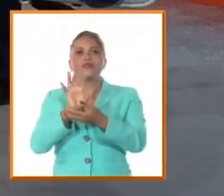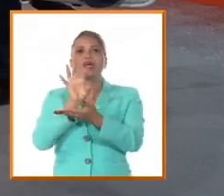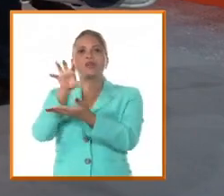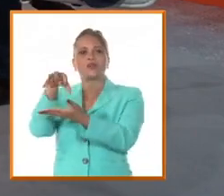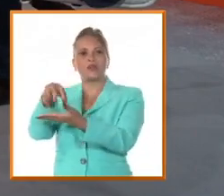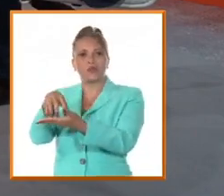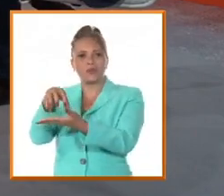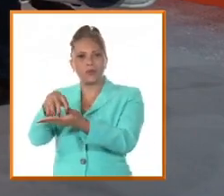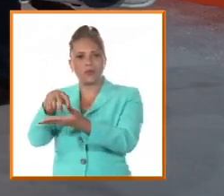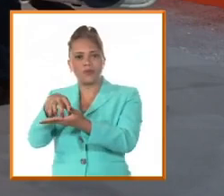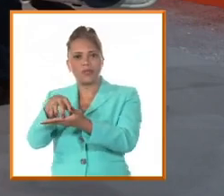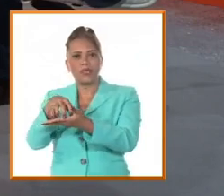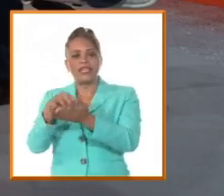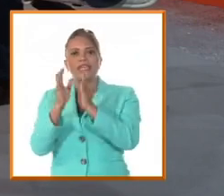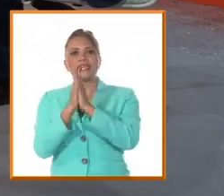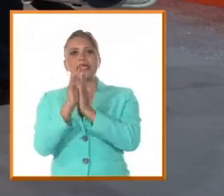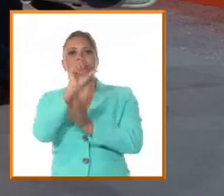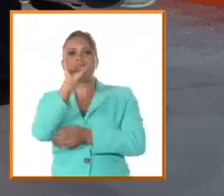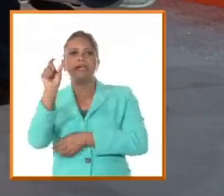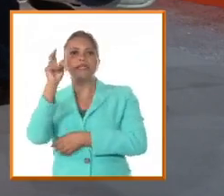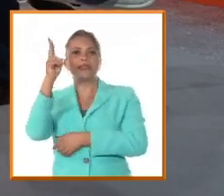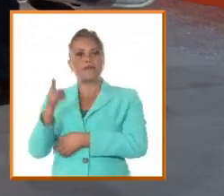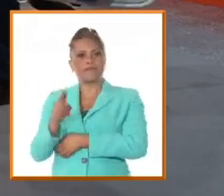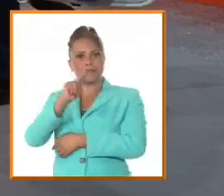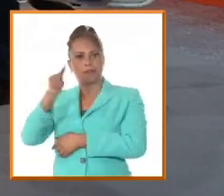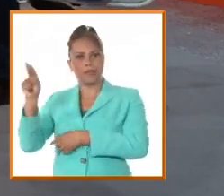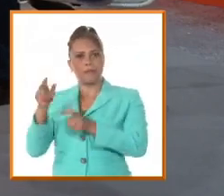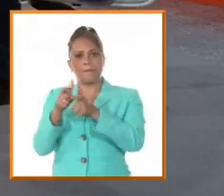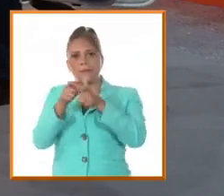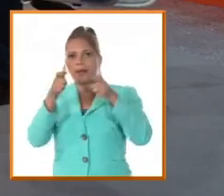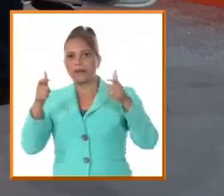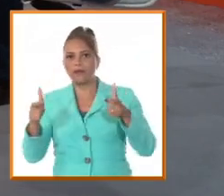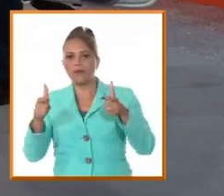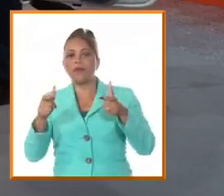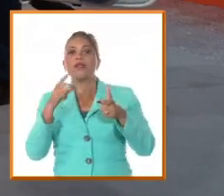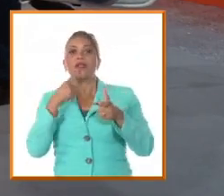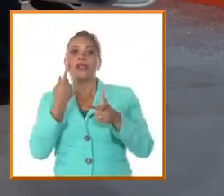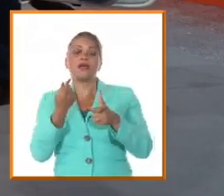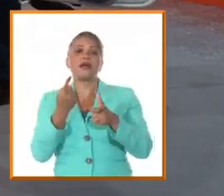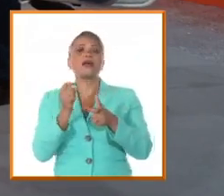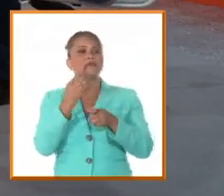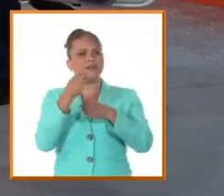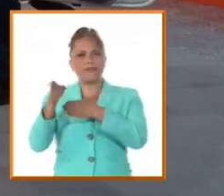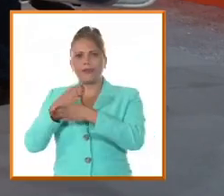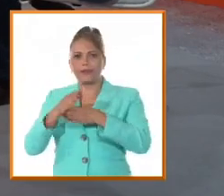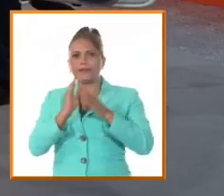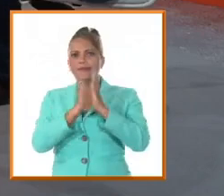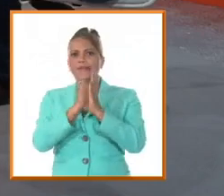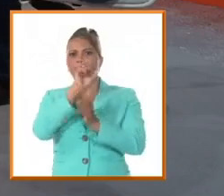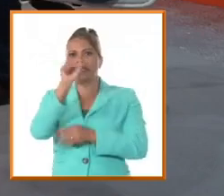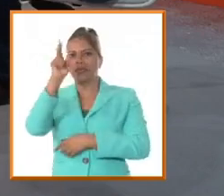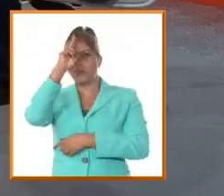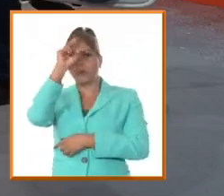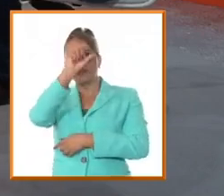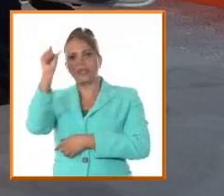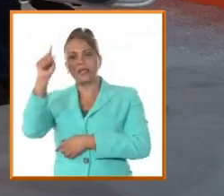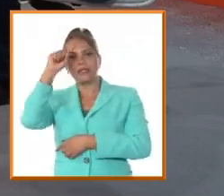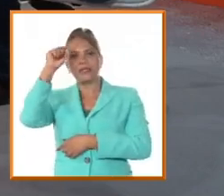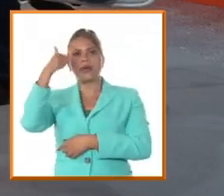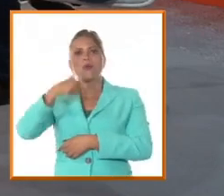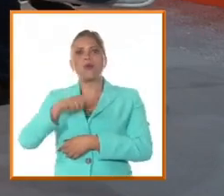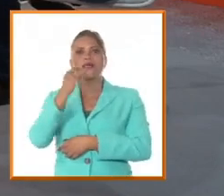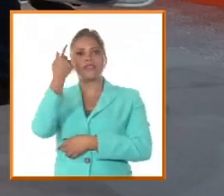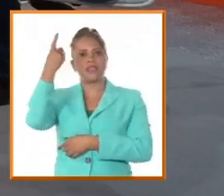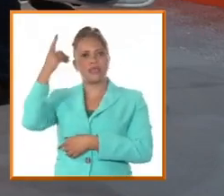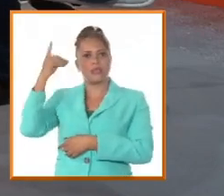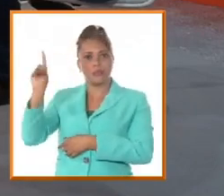las grandes iglesias y parroquias, la parroquial mayor, la parroquial de la soledad, el hospital de San Juan de Dios, el